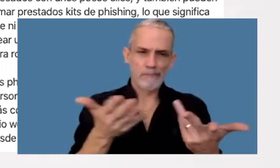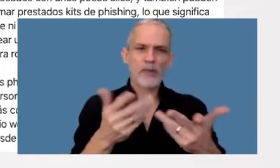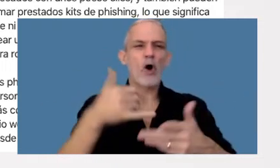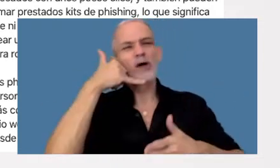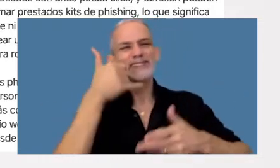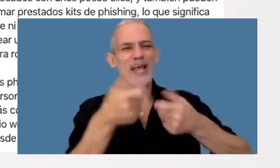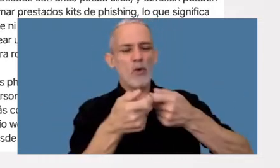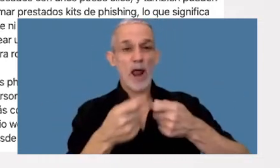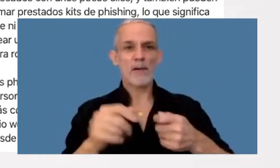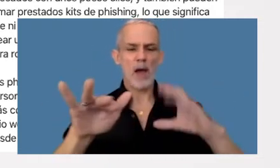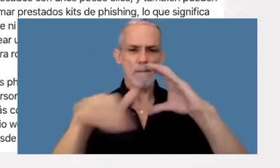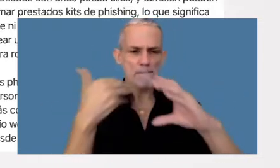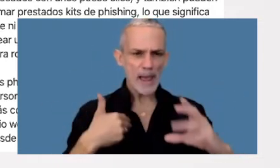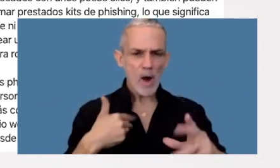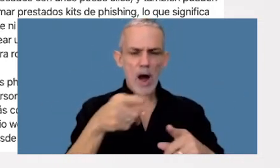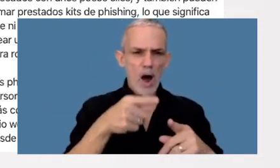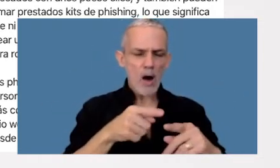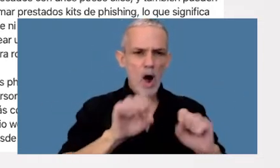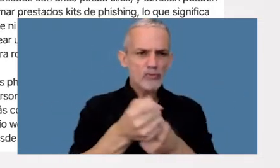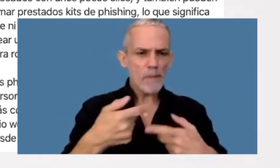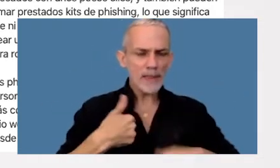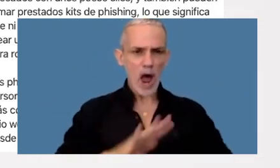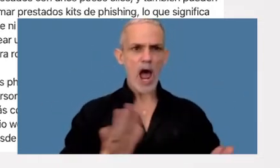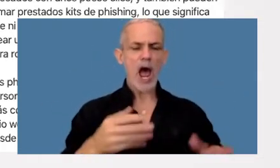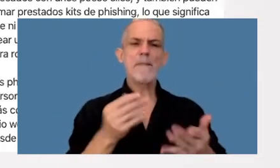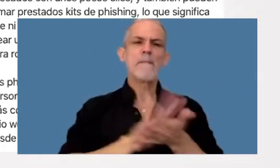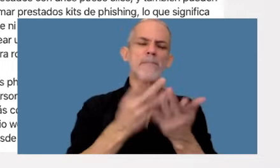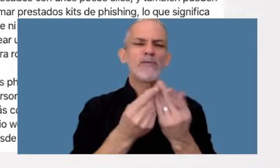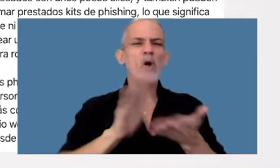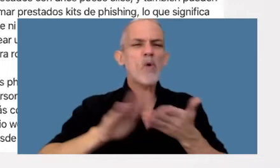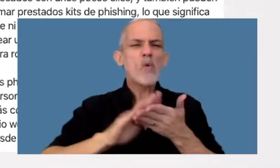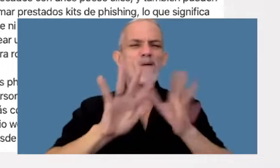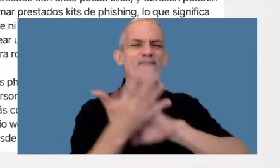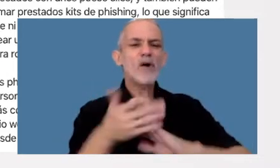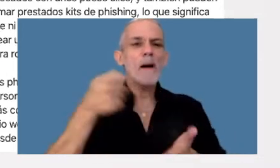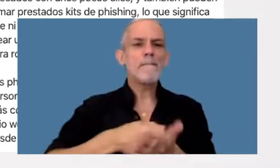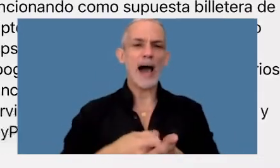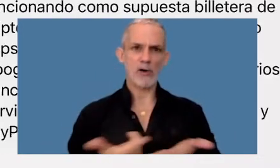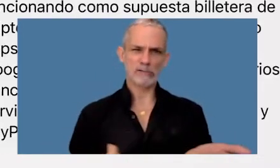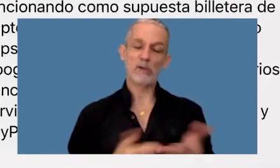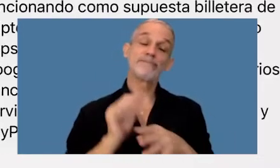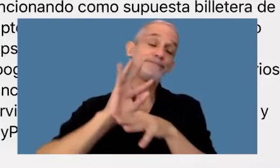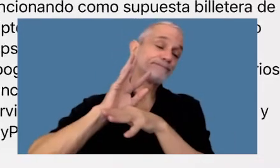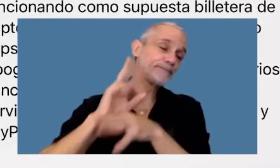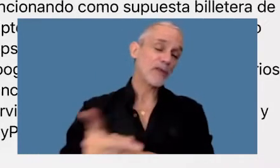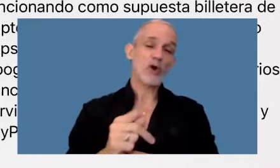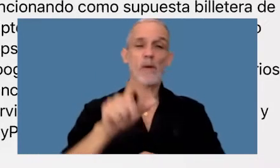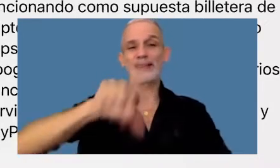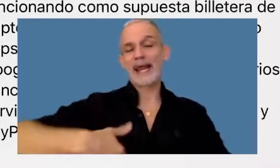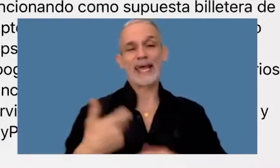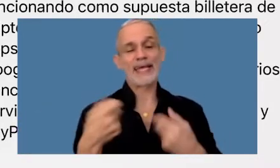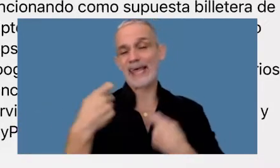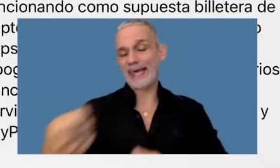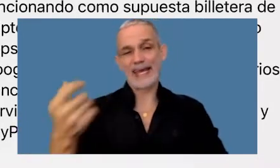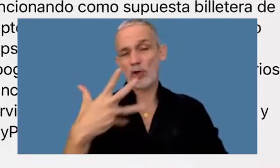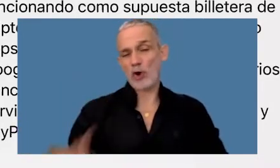telefonía móvil que les dice su cuenta ha sido suspendida por favor reingrese el método de pago les van a terminar robando la tarjeta de crédito